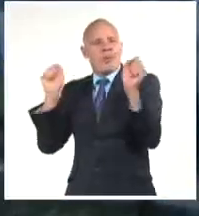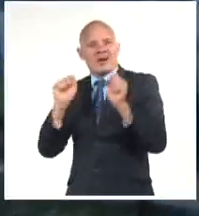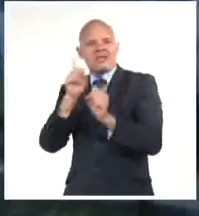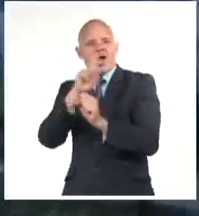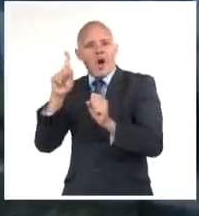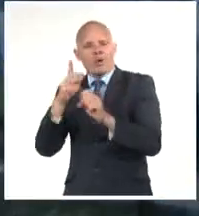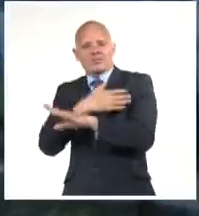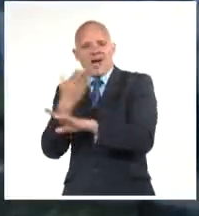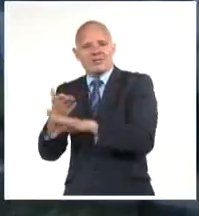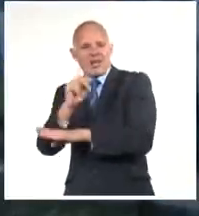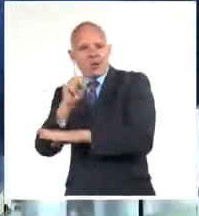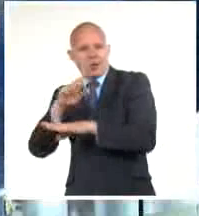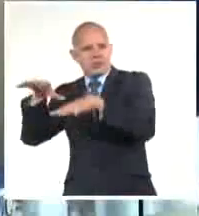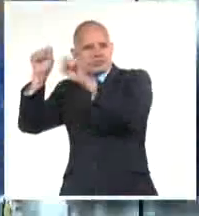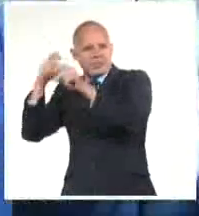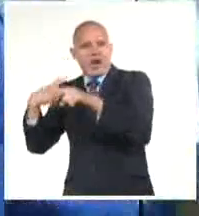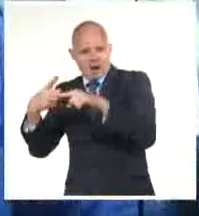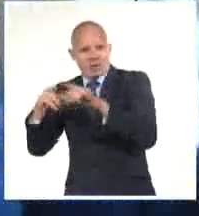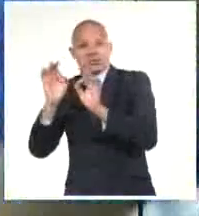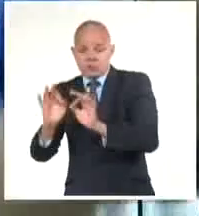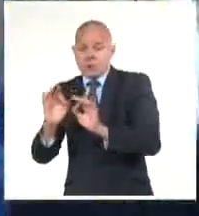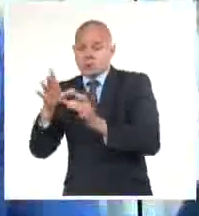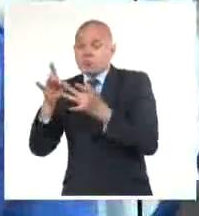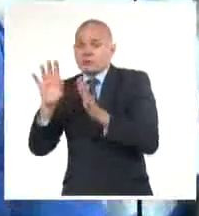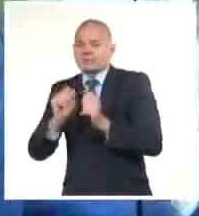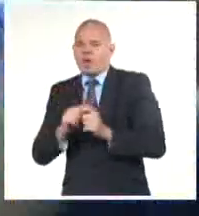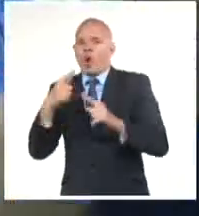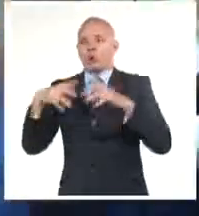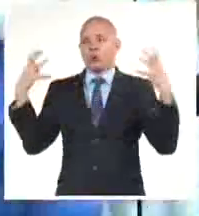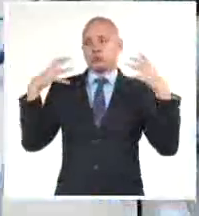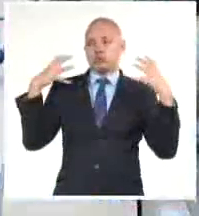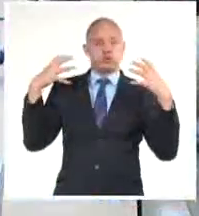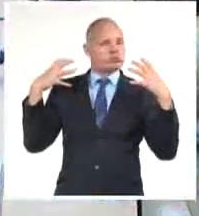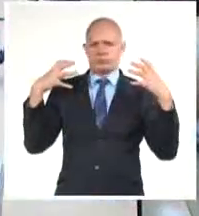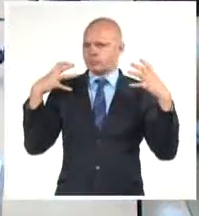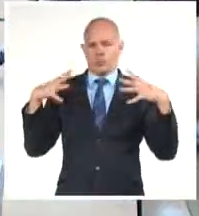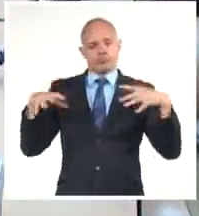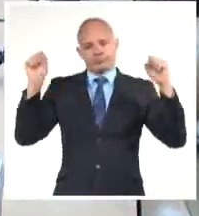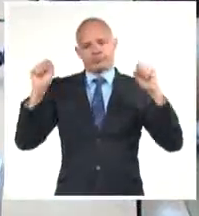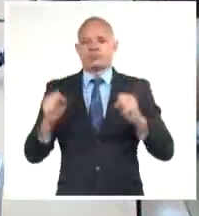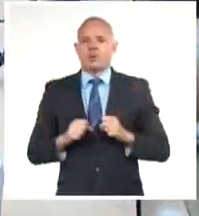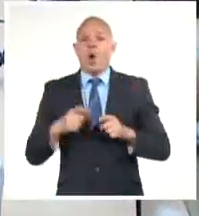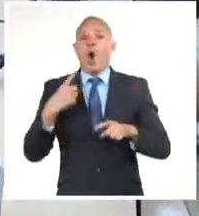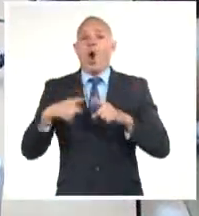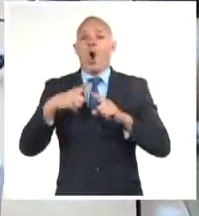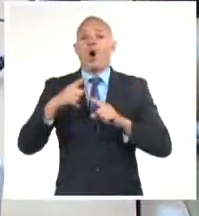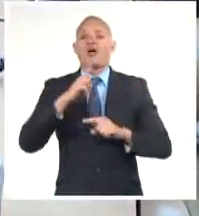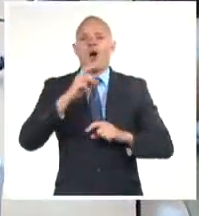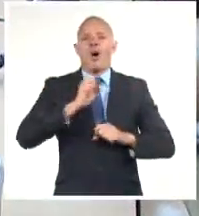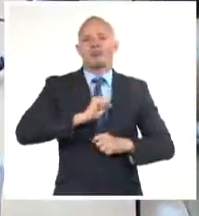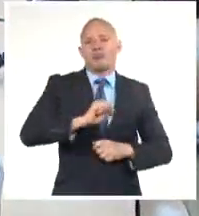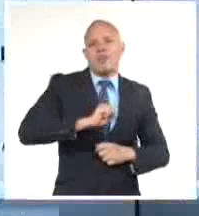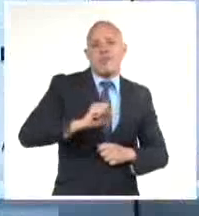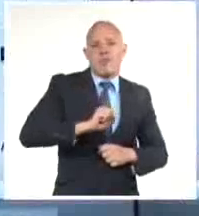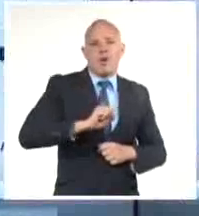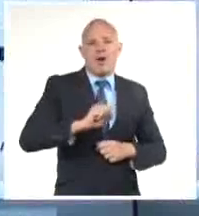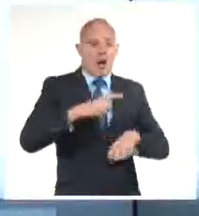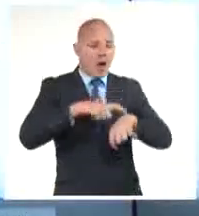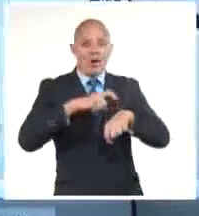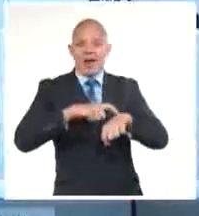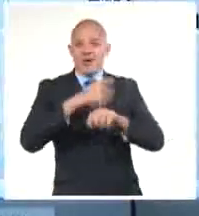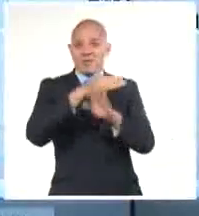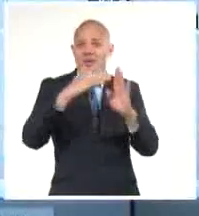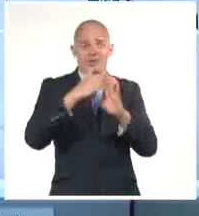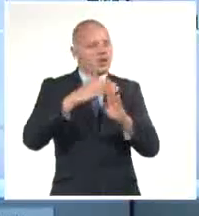esenciales, apagar los sistemas de clima, hornos eléctricos y bombeos para el riego en los horarios de pico eléctrico. Y